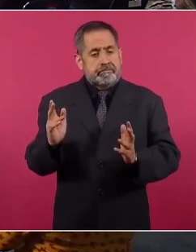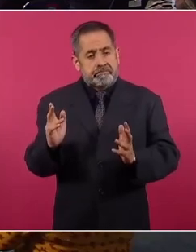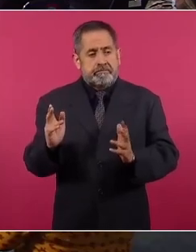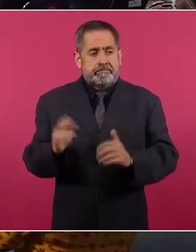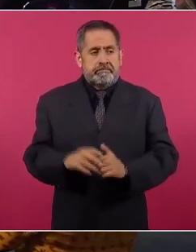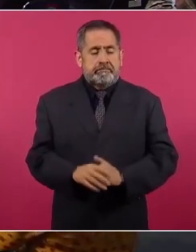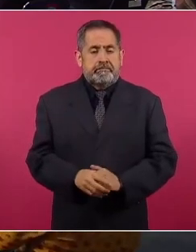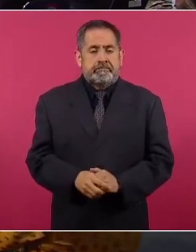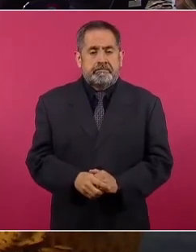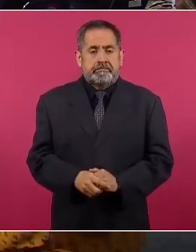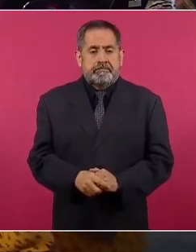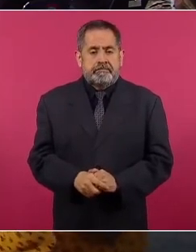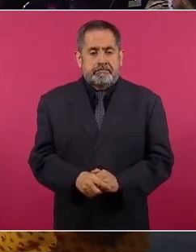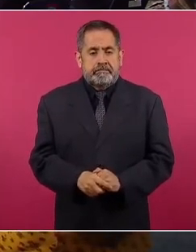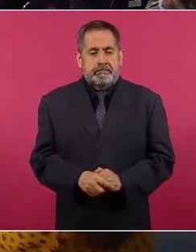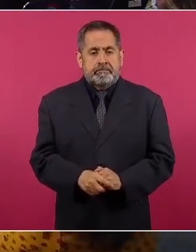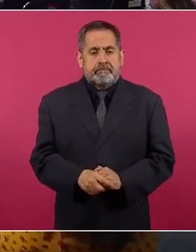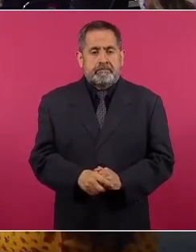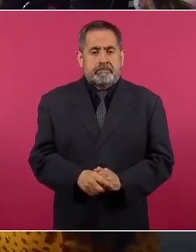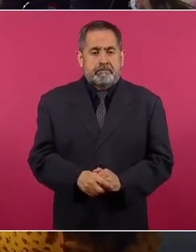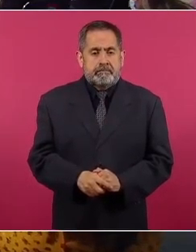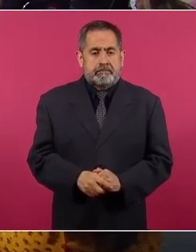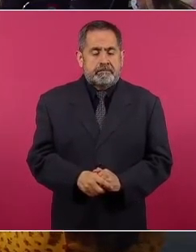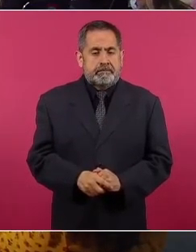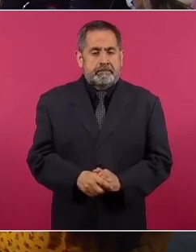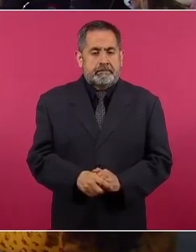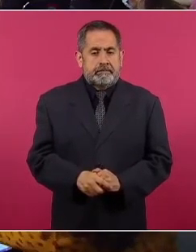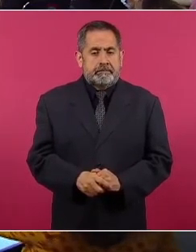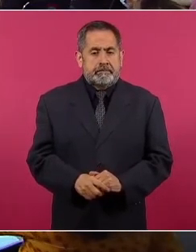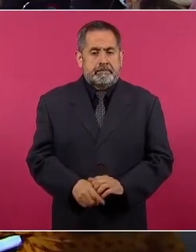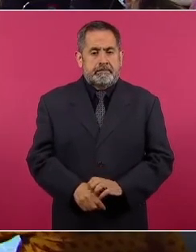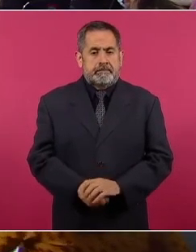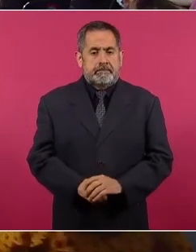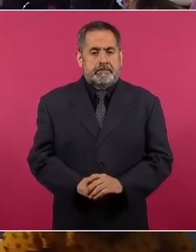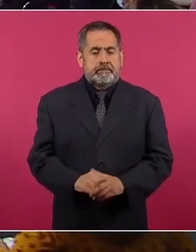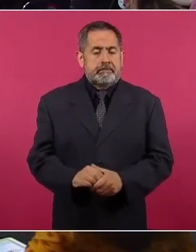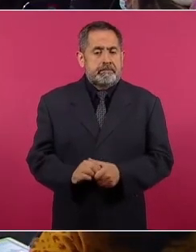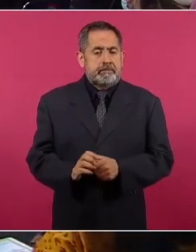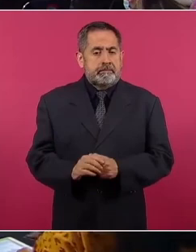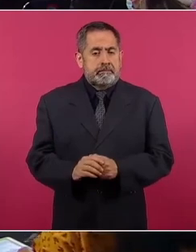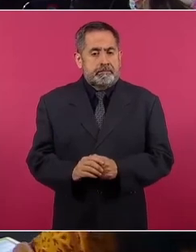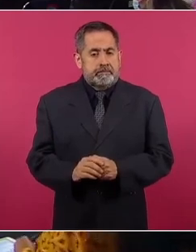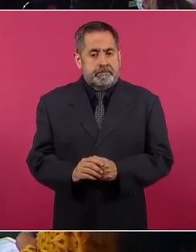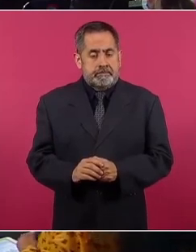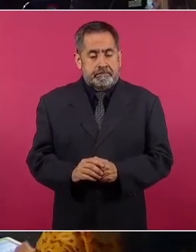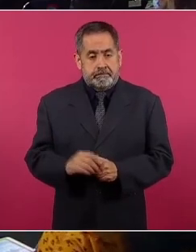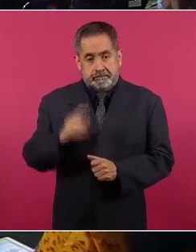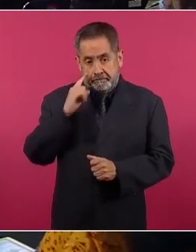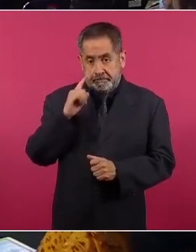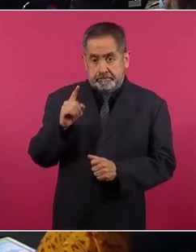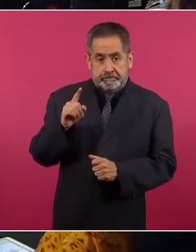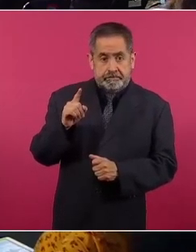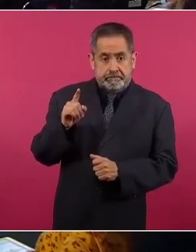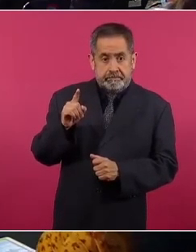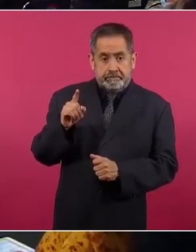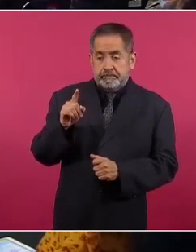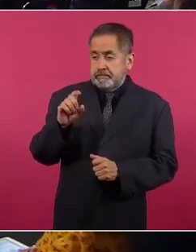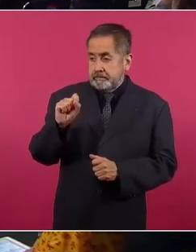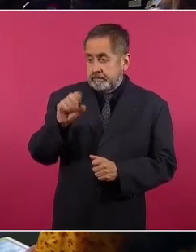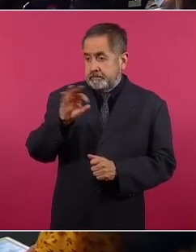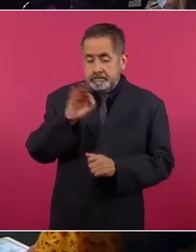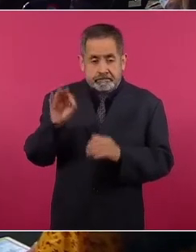el salario mínimo, aún todavía